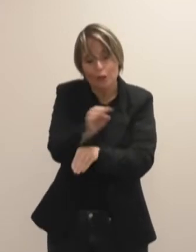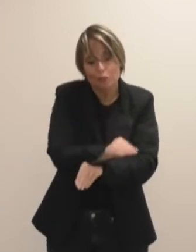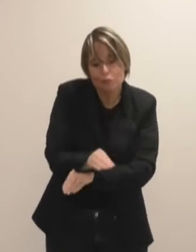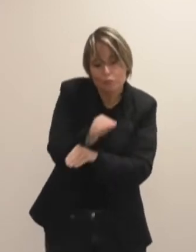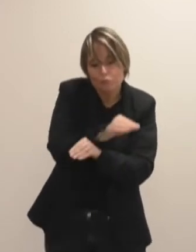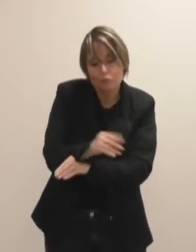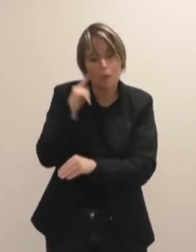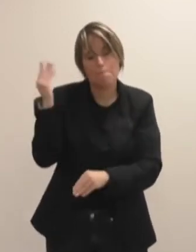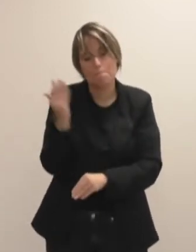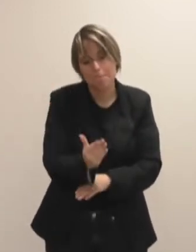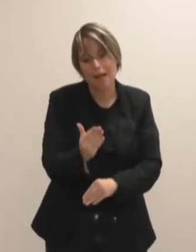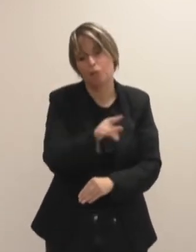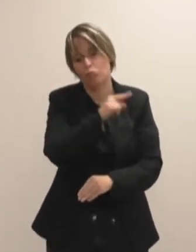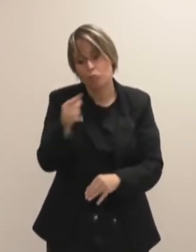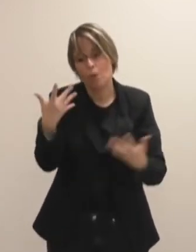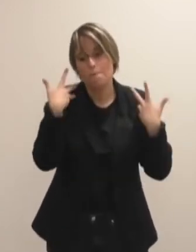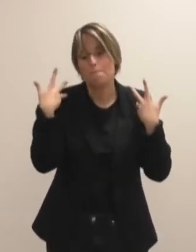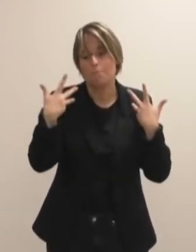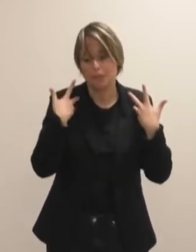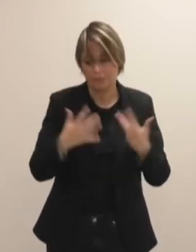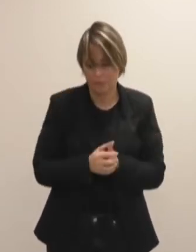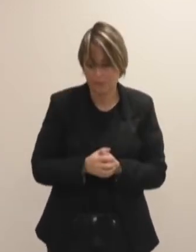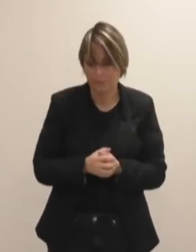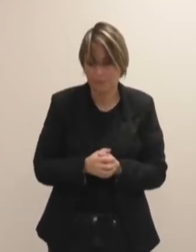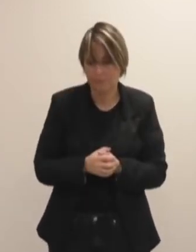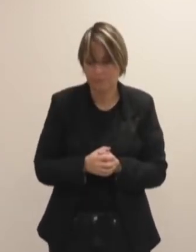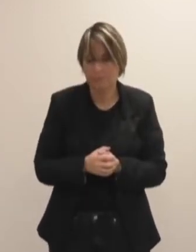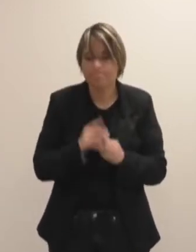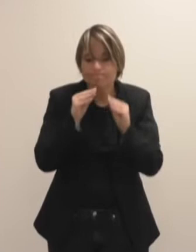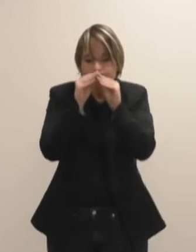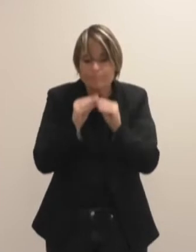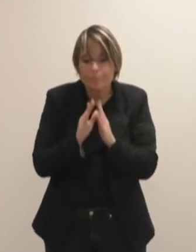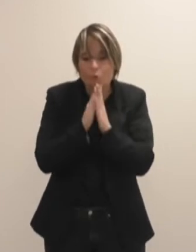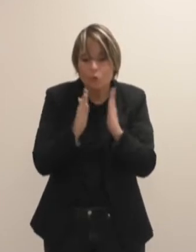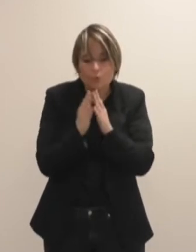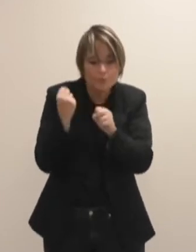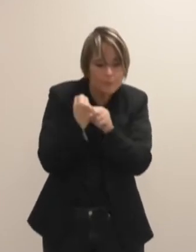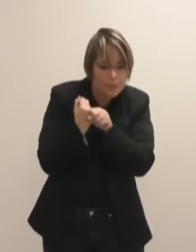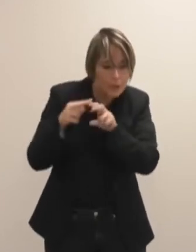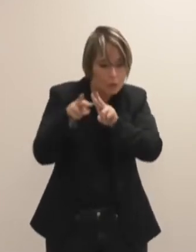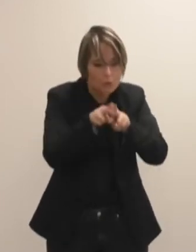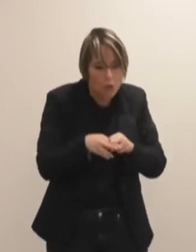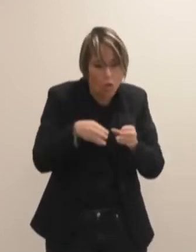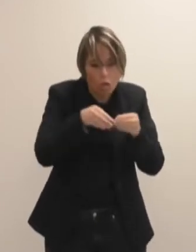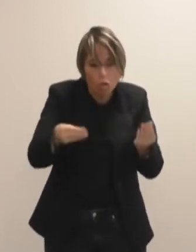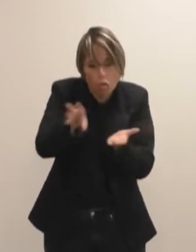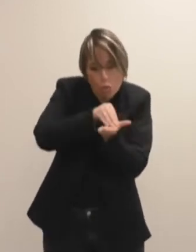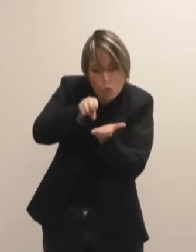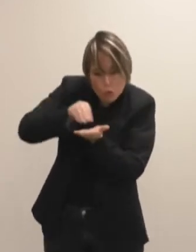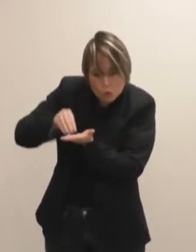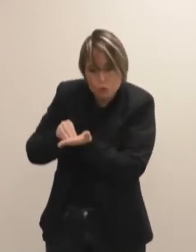posible el daño añadido que han padecido estas víctimas. Su elaboración se basa en un trabajo de investigación, documentación y recopilación